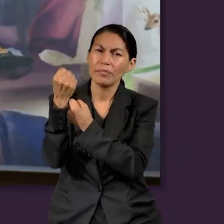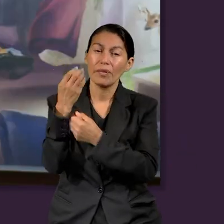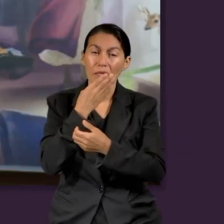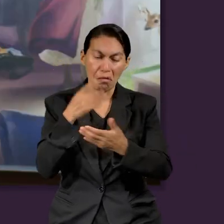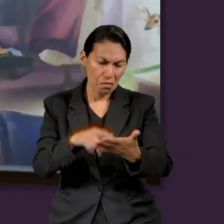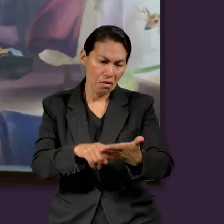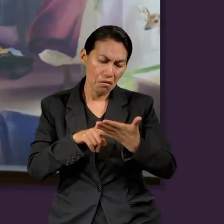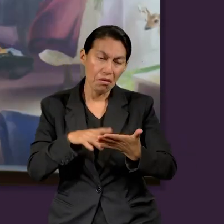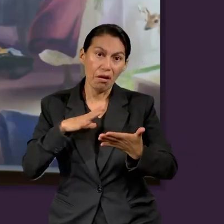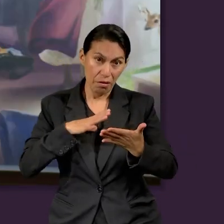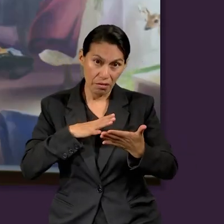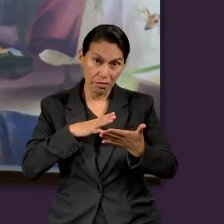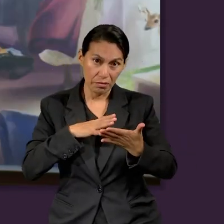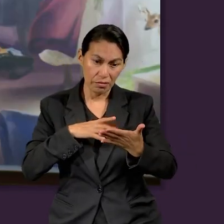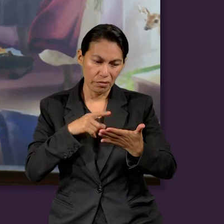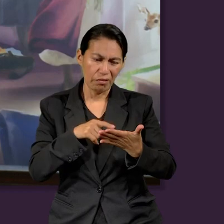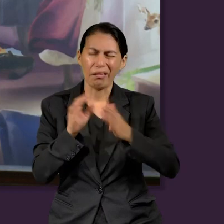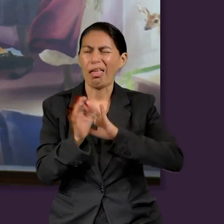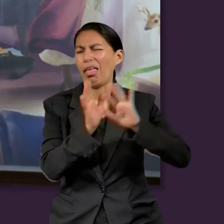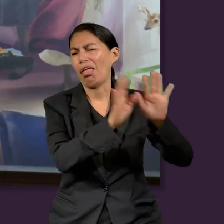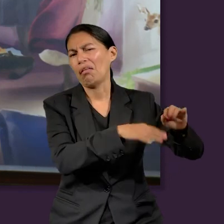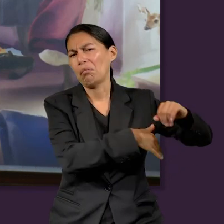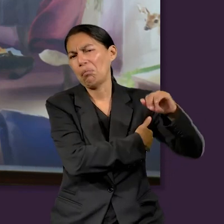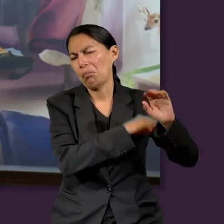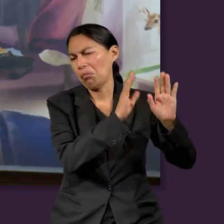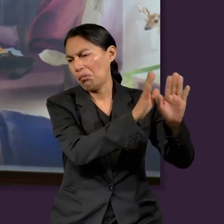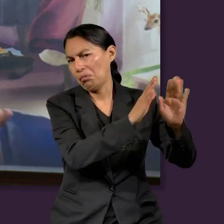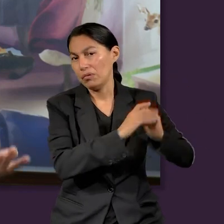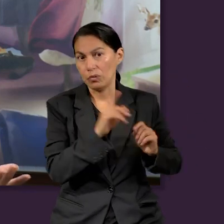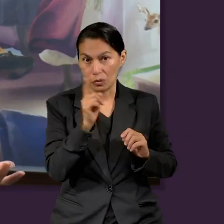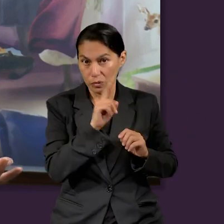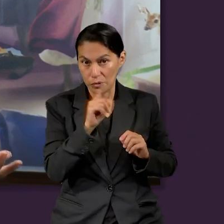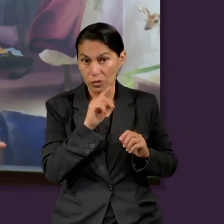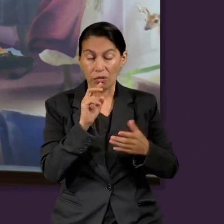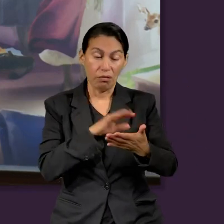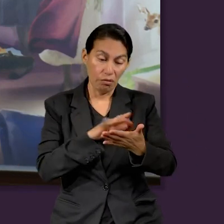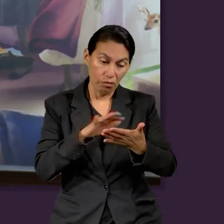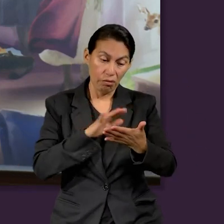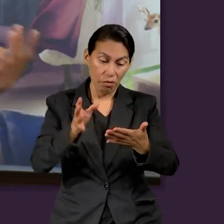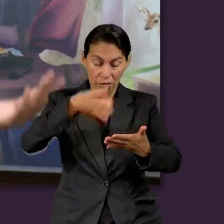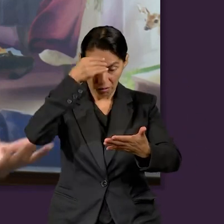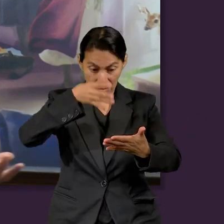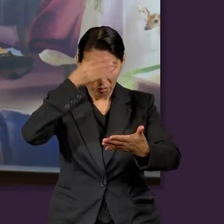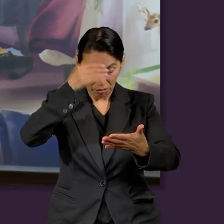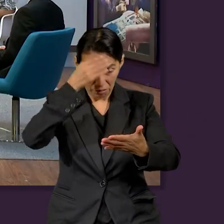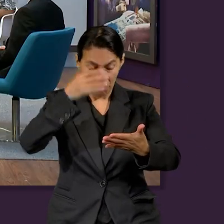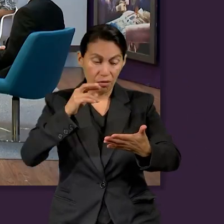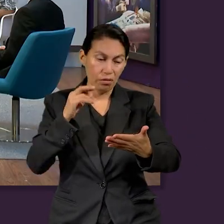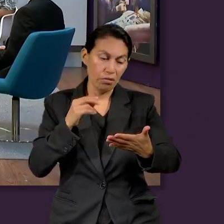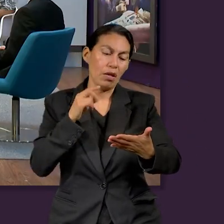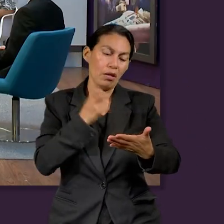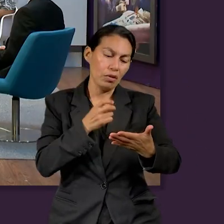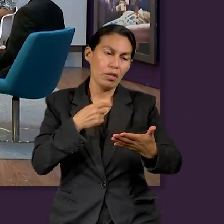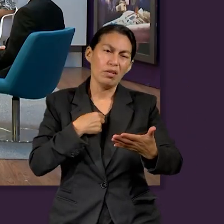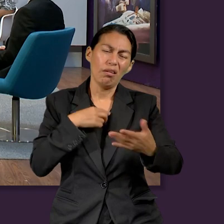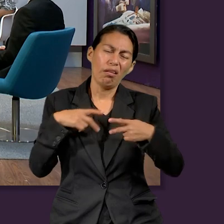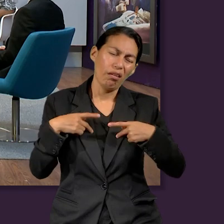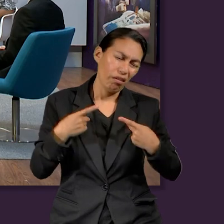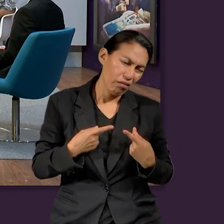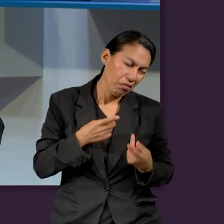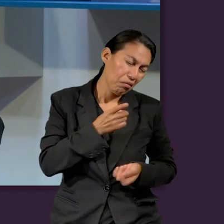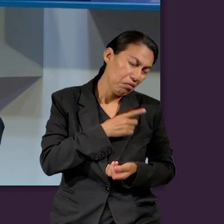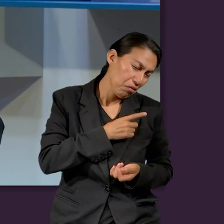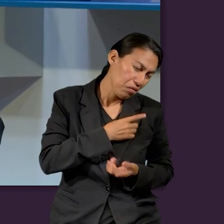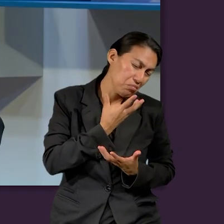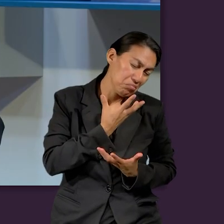necesitamos, ¿no? Entonces, es importante que vayamos a ellas porque ellas están plasmadas, no para que sean olvidadas, sino para que nosotros las tengamos